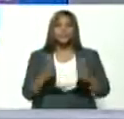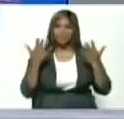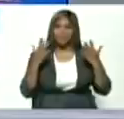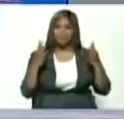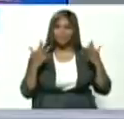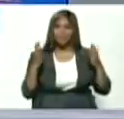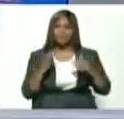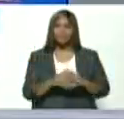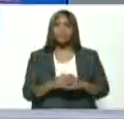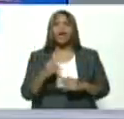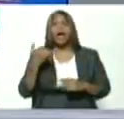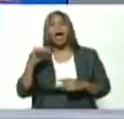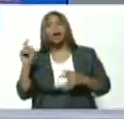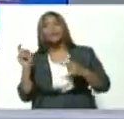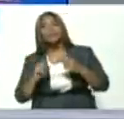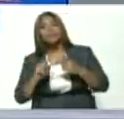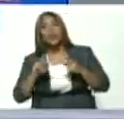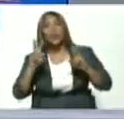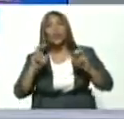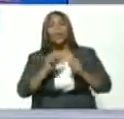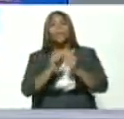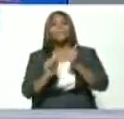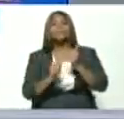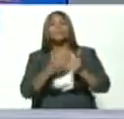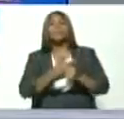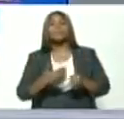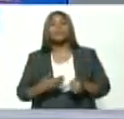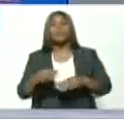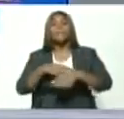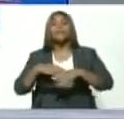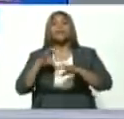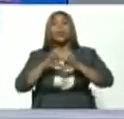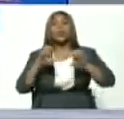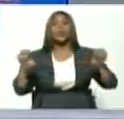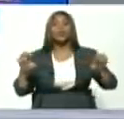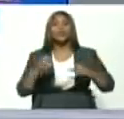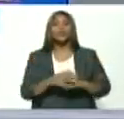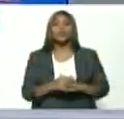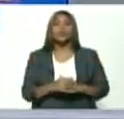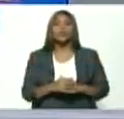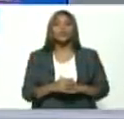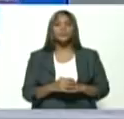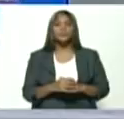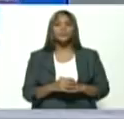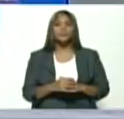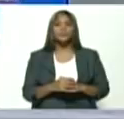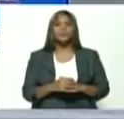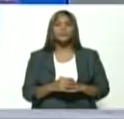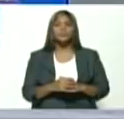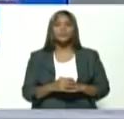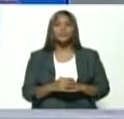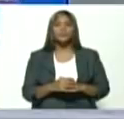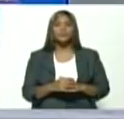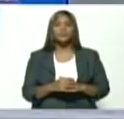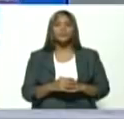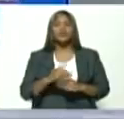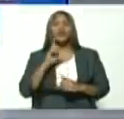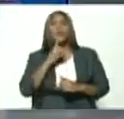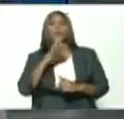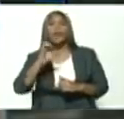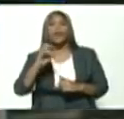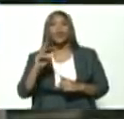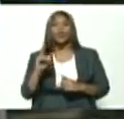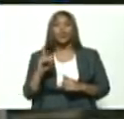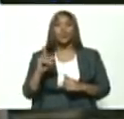Tenemos al nuevo vicepresidente y ministro de Educación para la área social, compañero Eduardo Piñate.